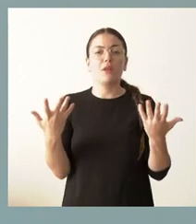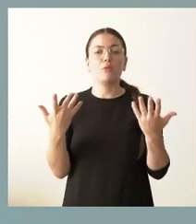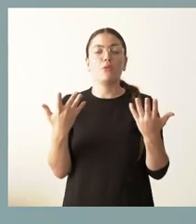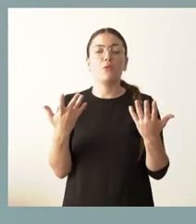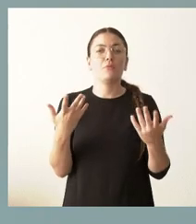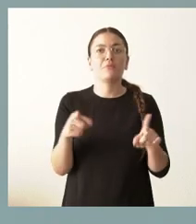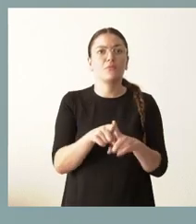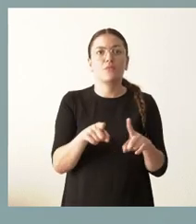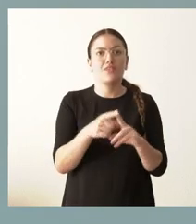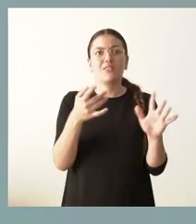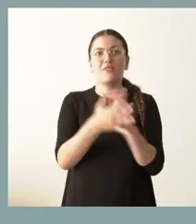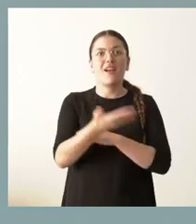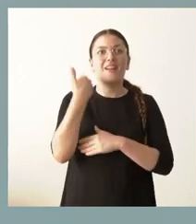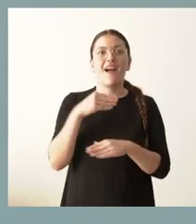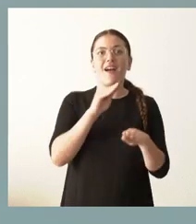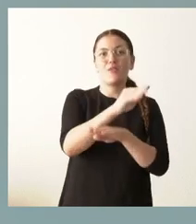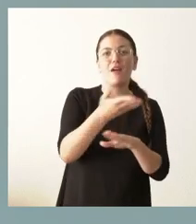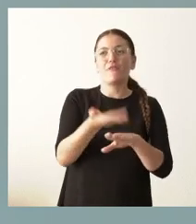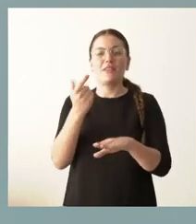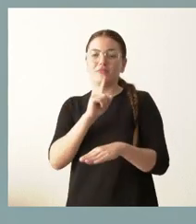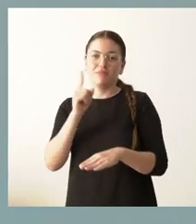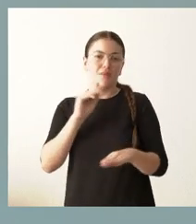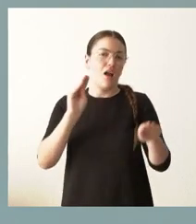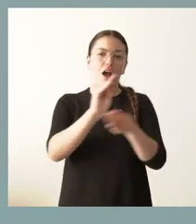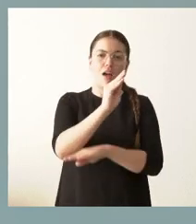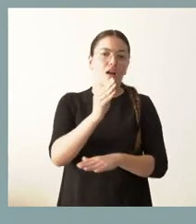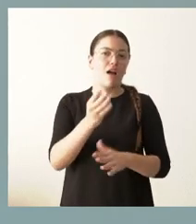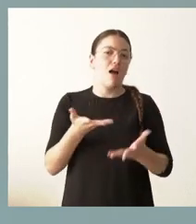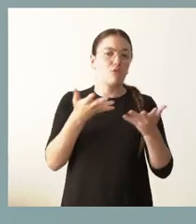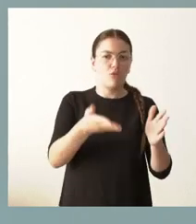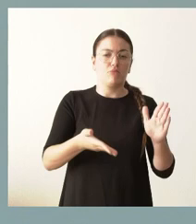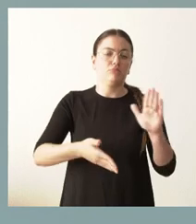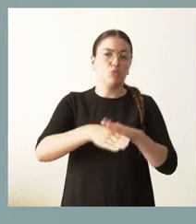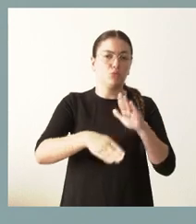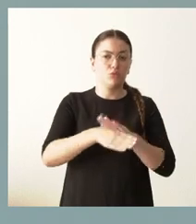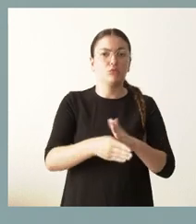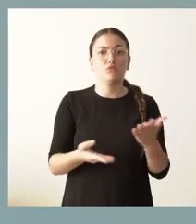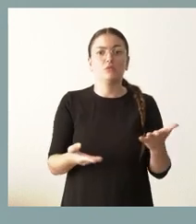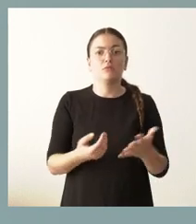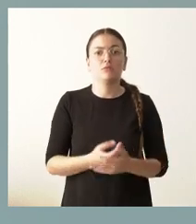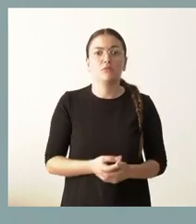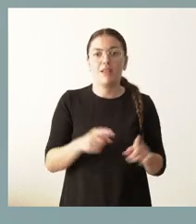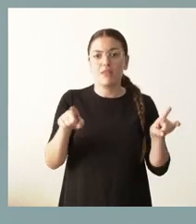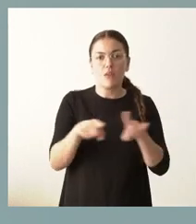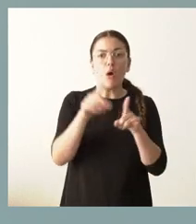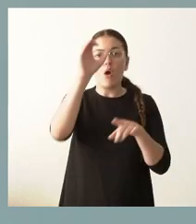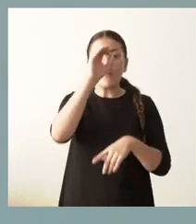dejar de ayudar porque el Ayuntamiento o porque ADIF y el Ministerio de Fomento lo vean de otra forma.